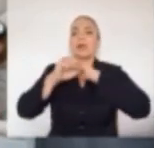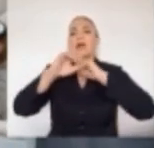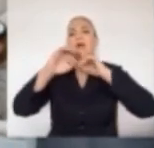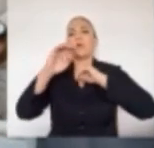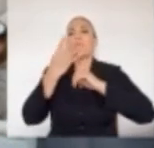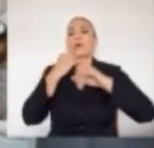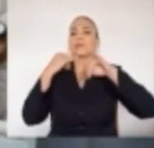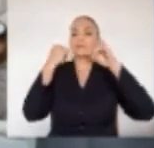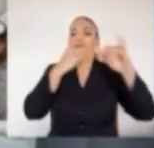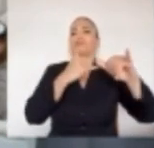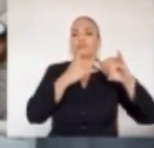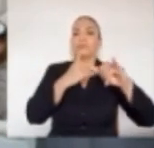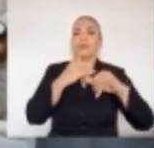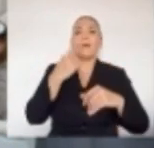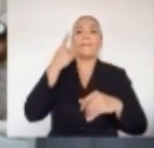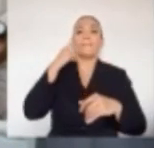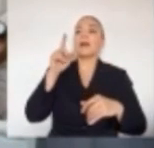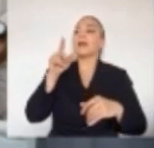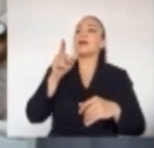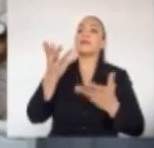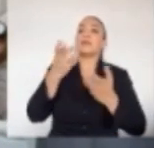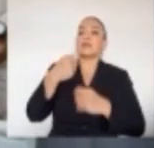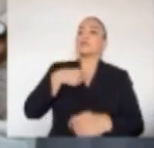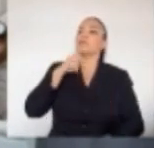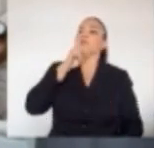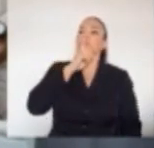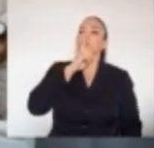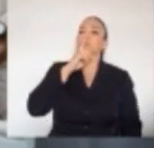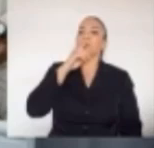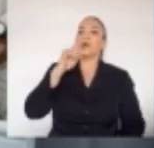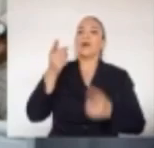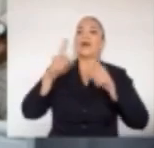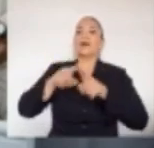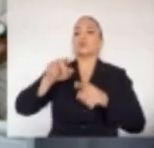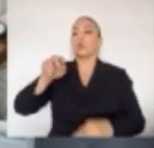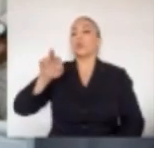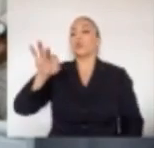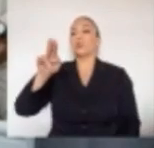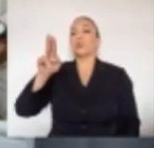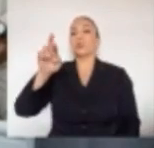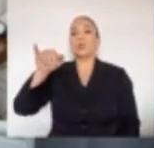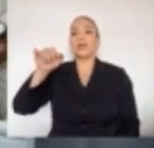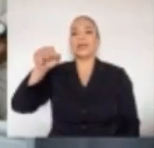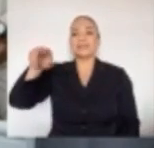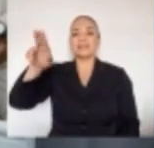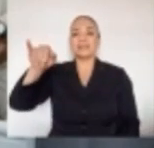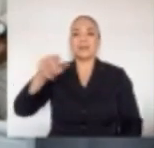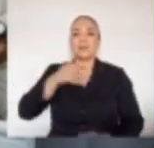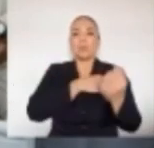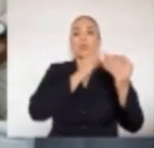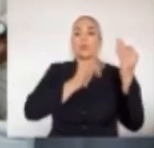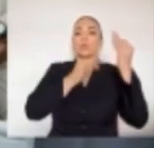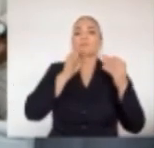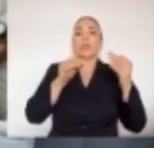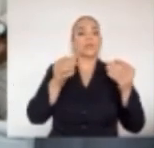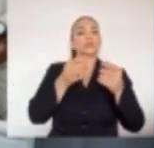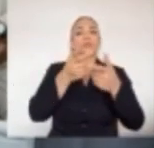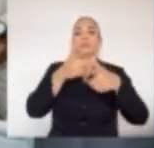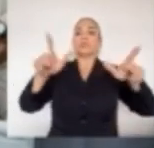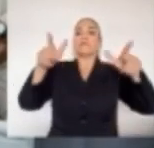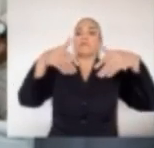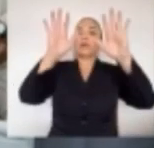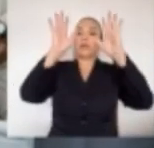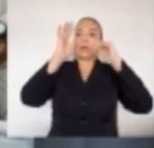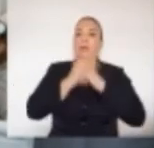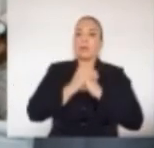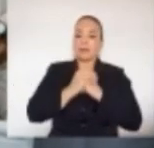Tureski, que el Poder Judicial lo soltó en contra de las recomendaciones de la